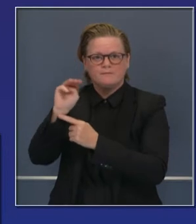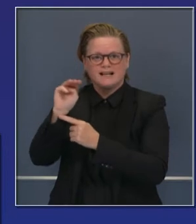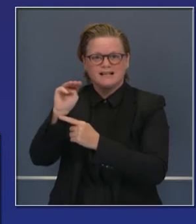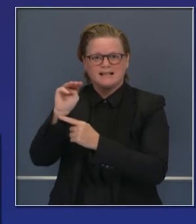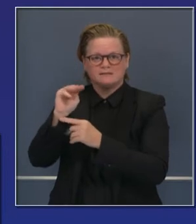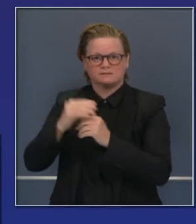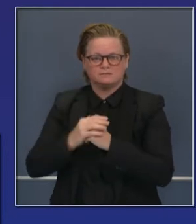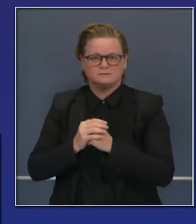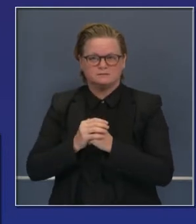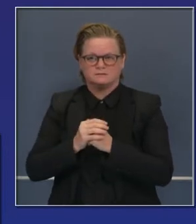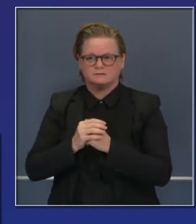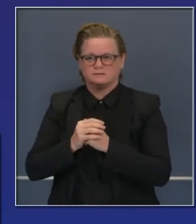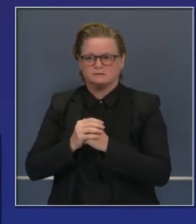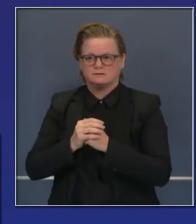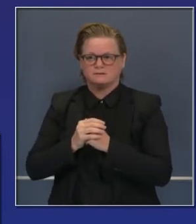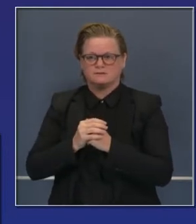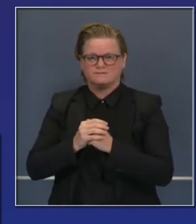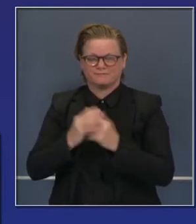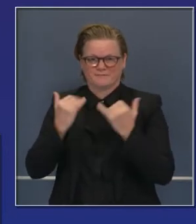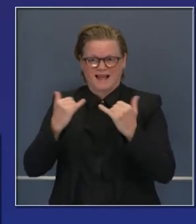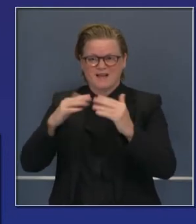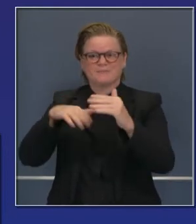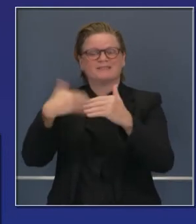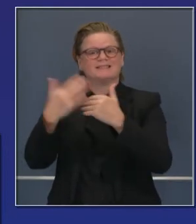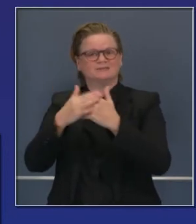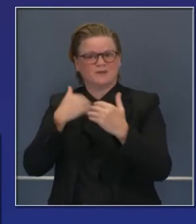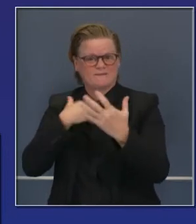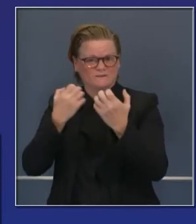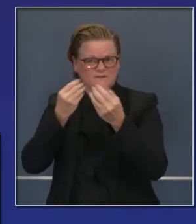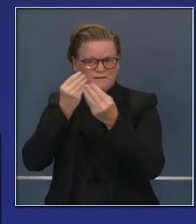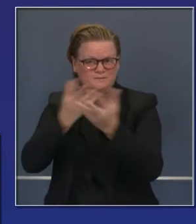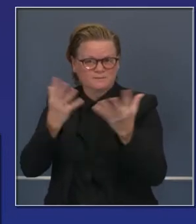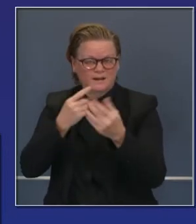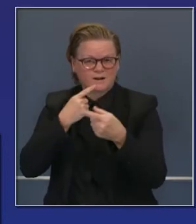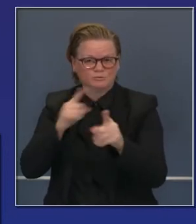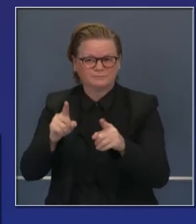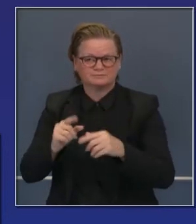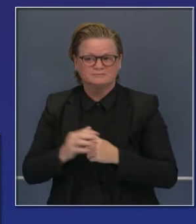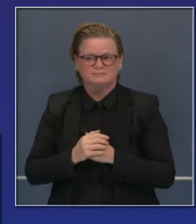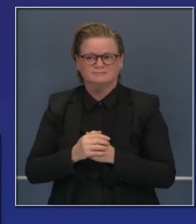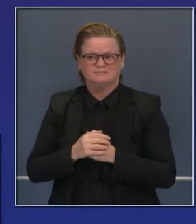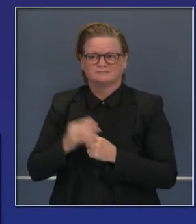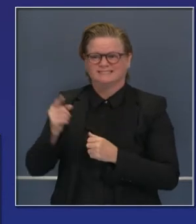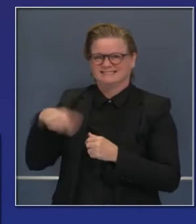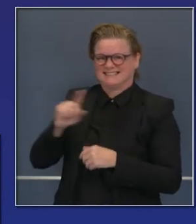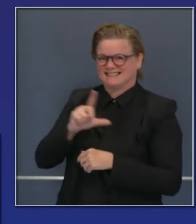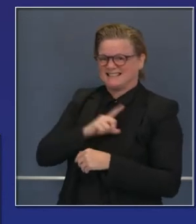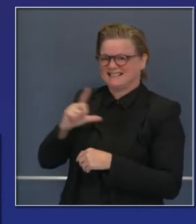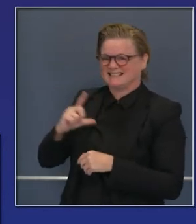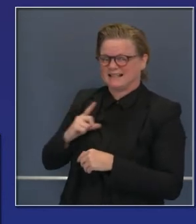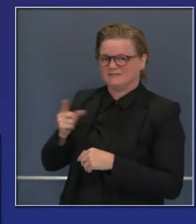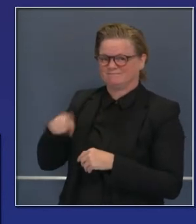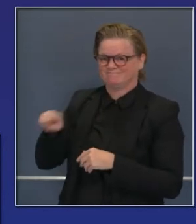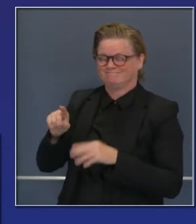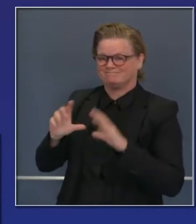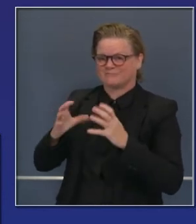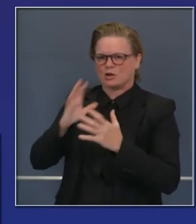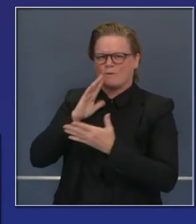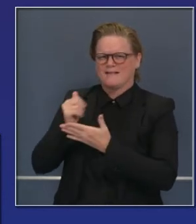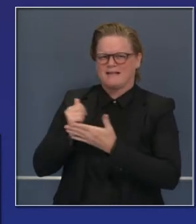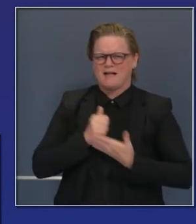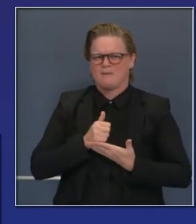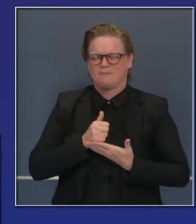mañana, por el trabajo de la legislatura, gracias al jefe Teng, Holly Mitchell, por su